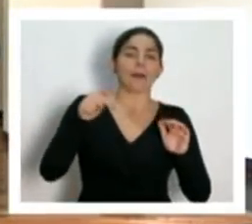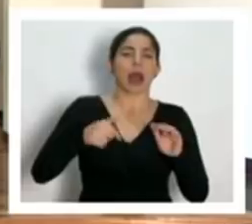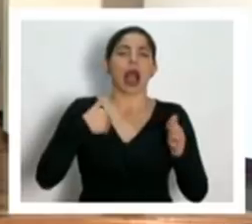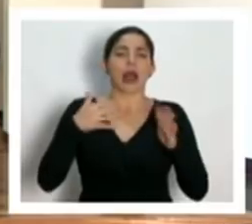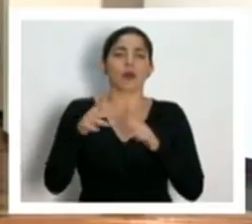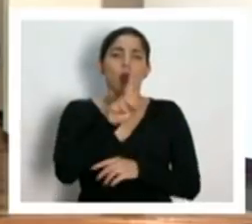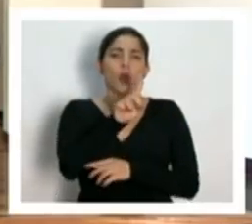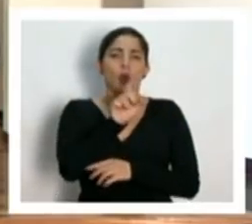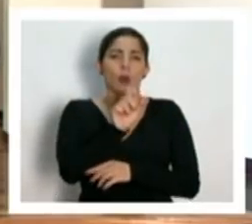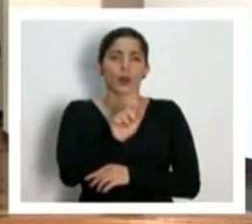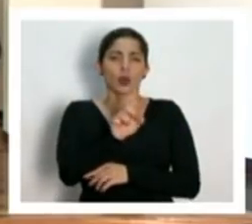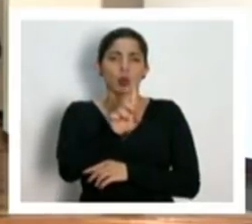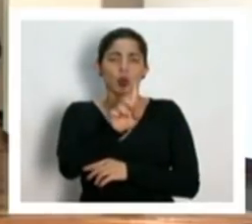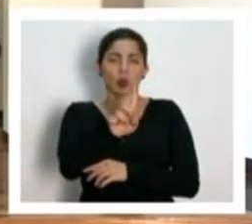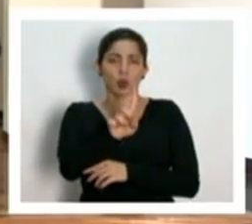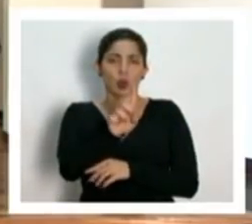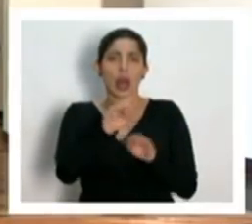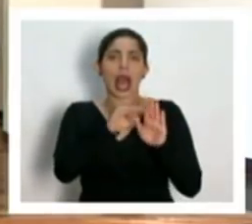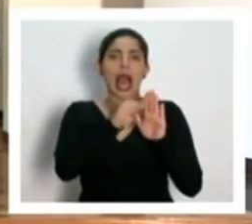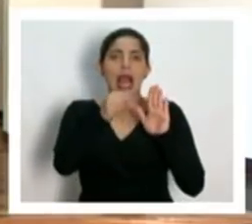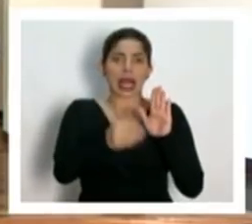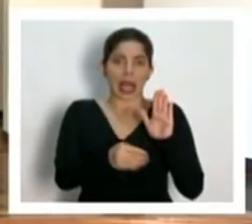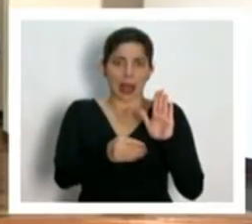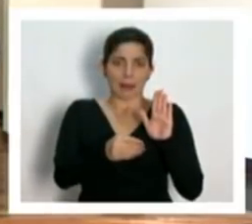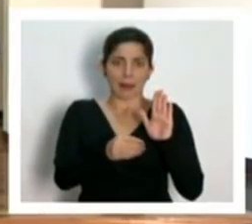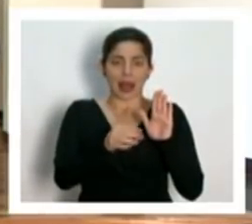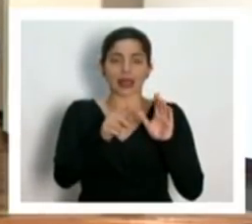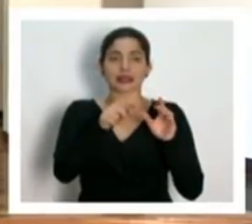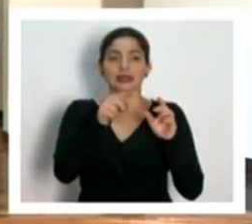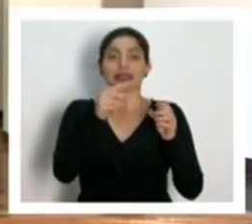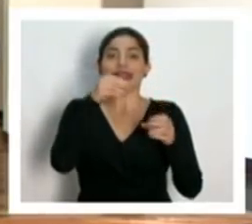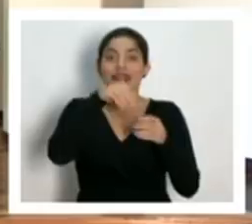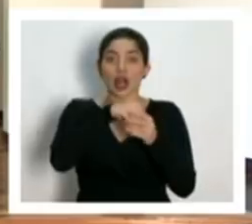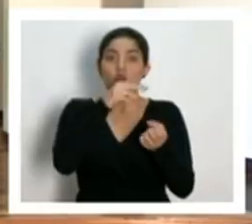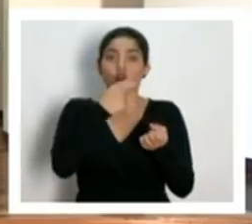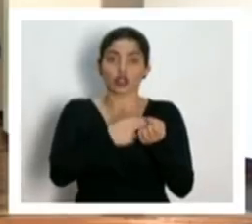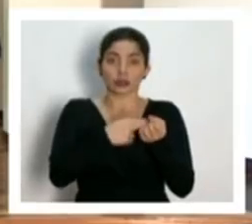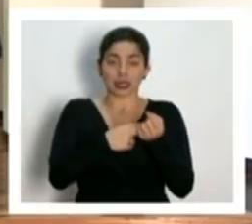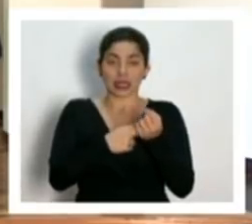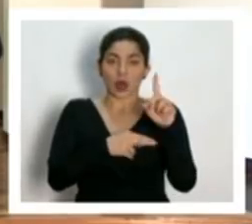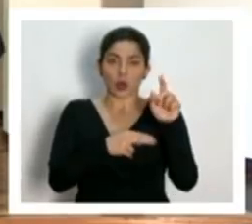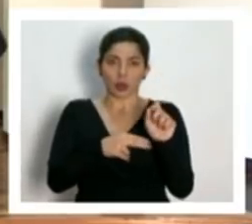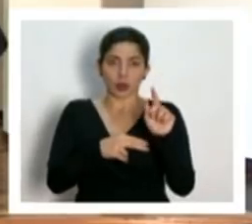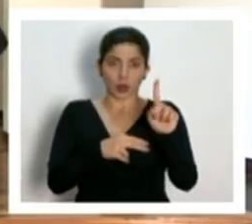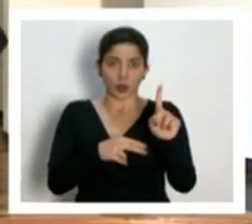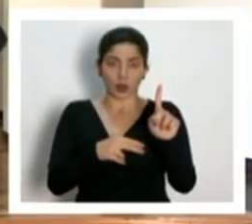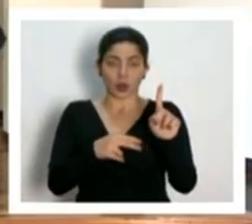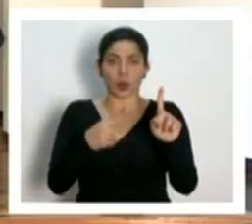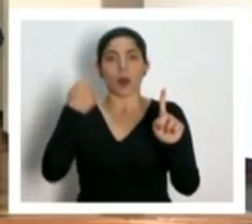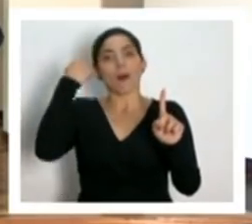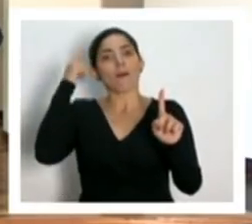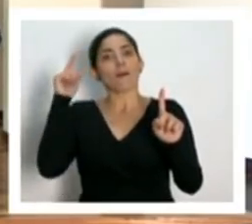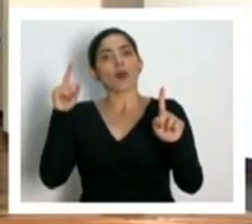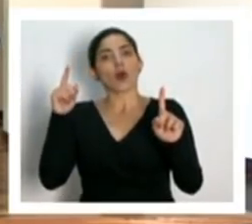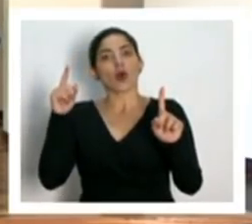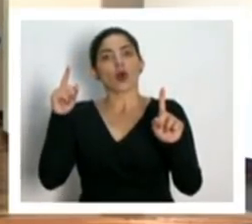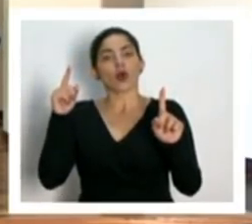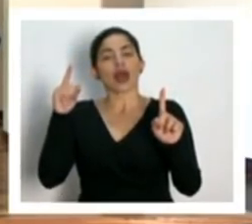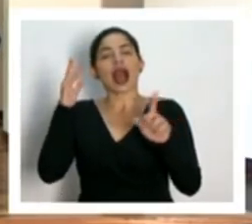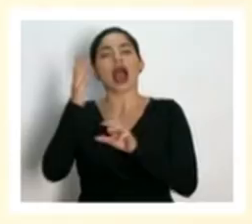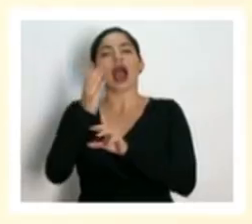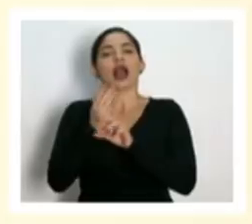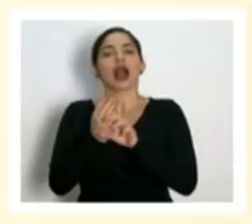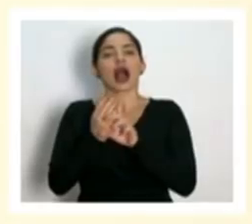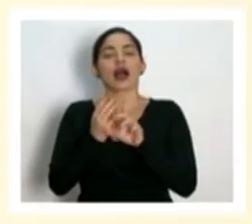1.1 camas sensables hospitalarias por habitante, perdón, por